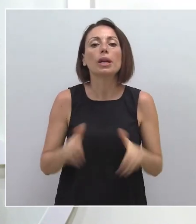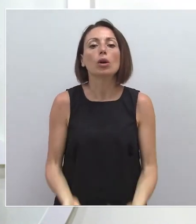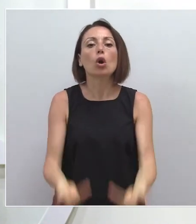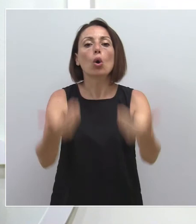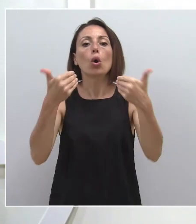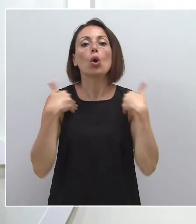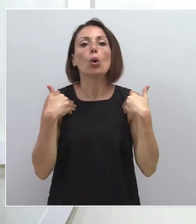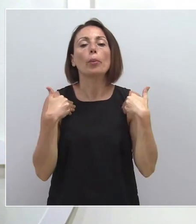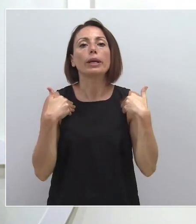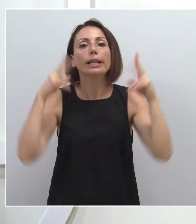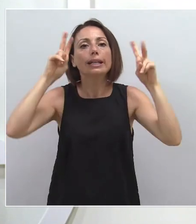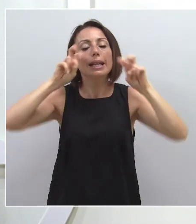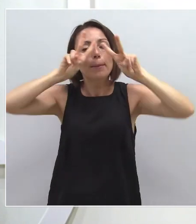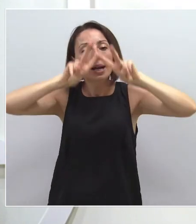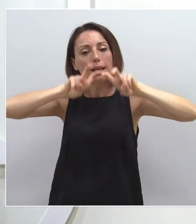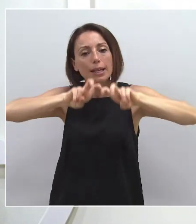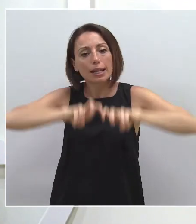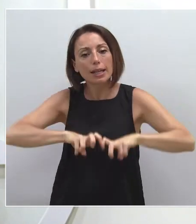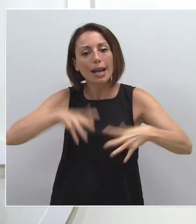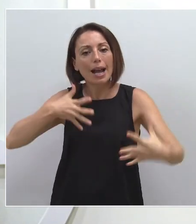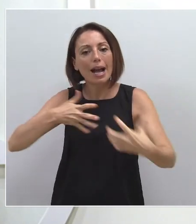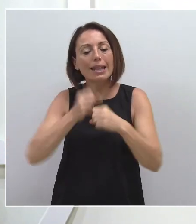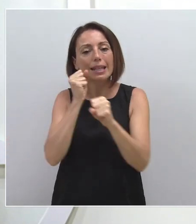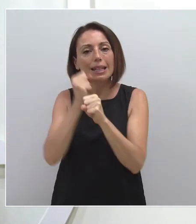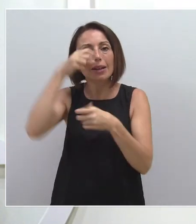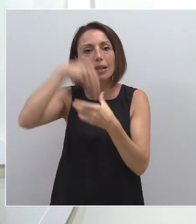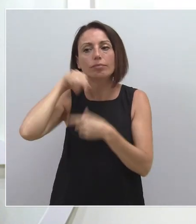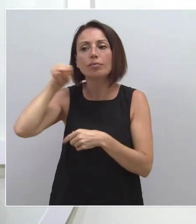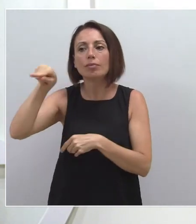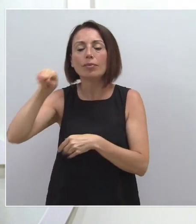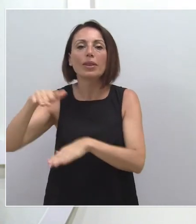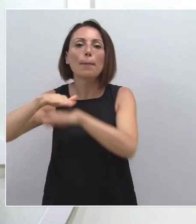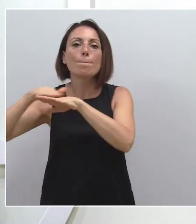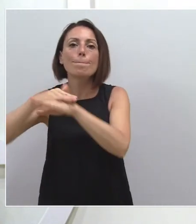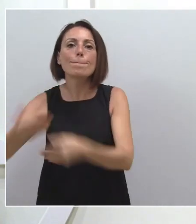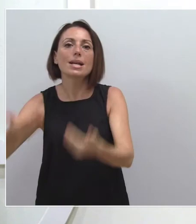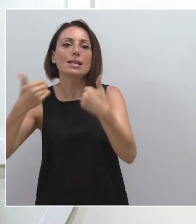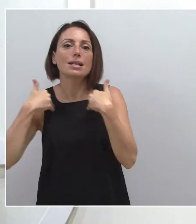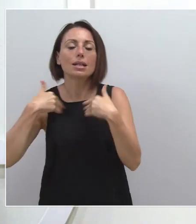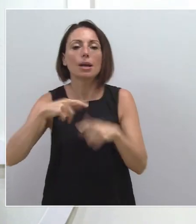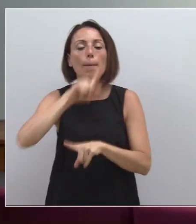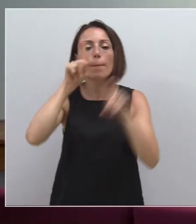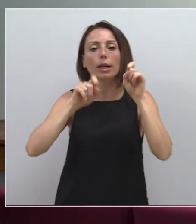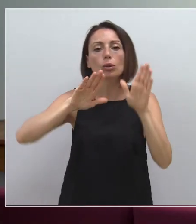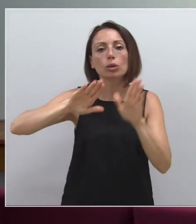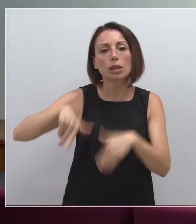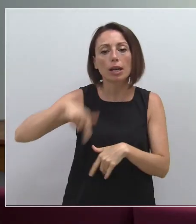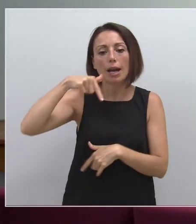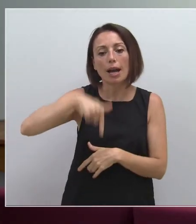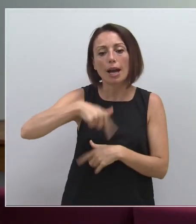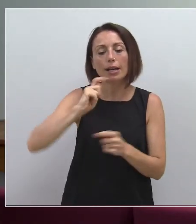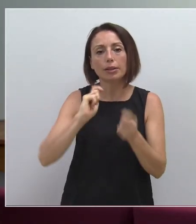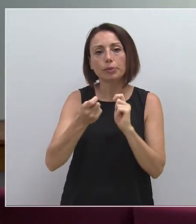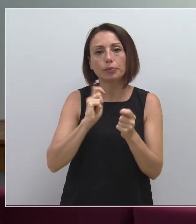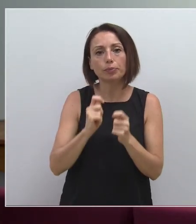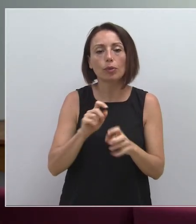en materia de investigación de los accidentes de trabajo es del Ministerio. Y una última pregunta desde aquí, desde la Sala de Prensa. Ángel